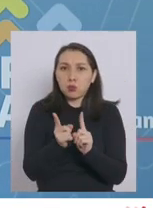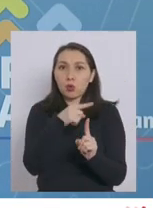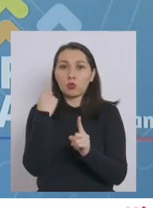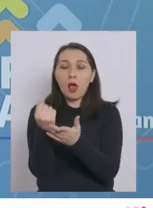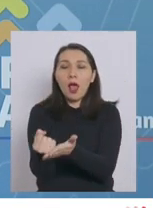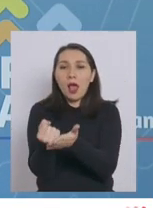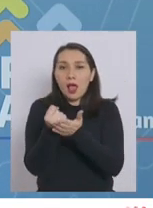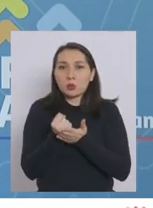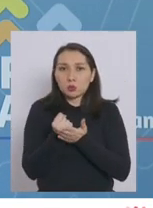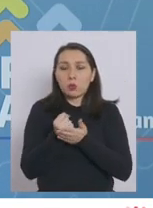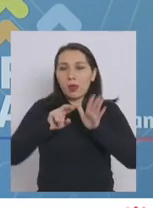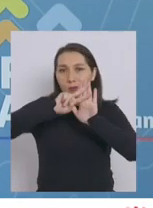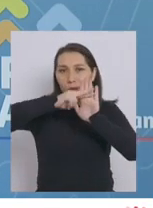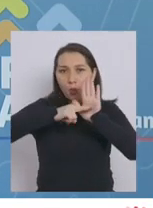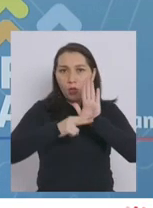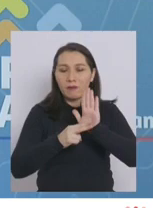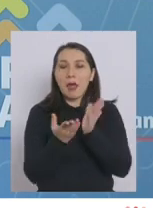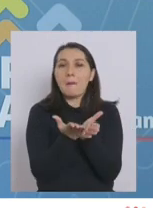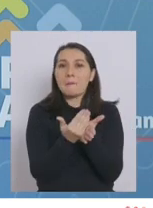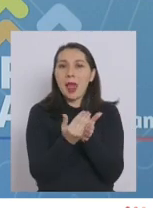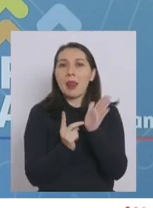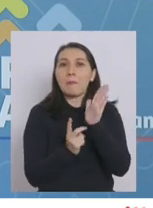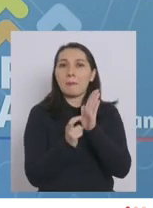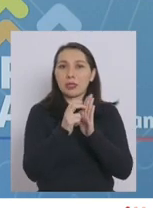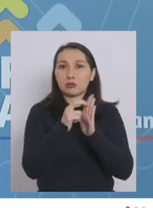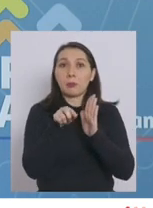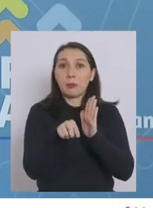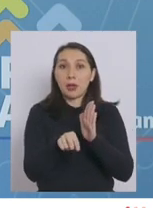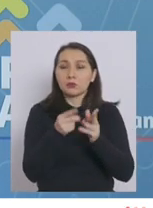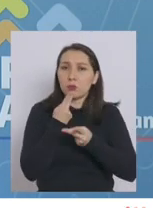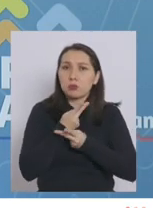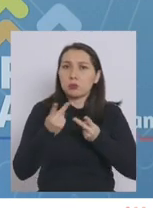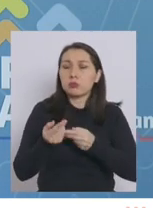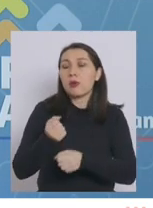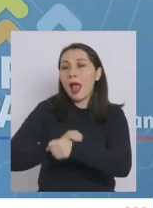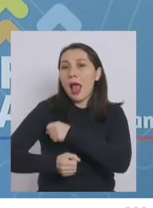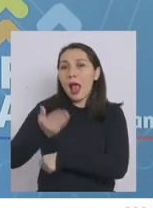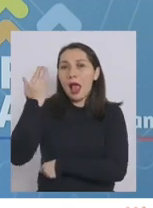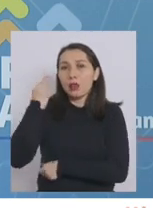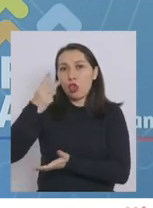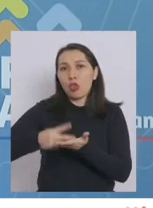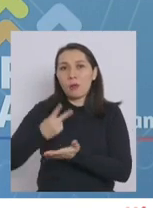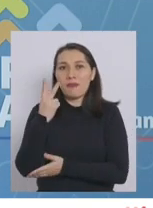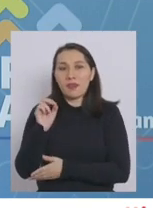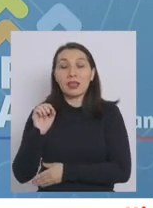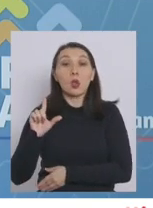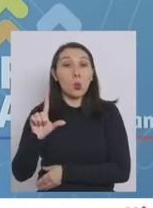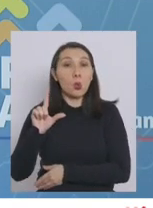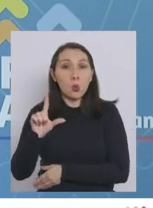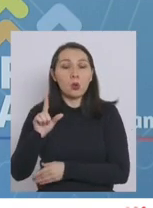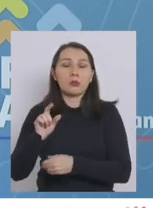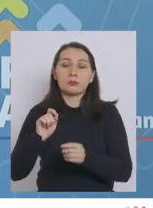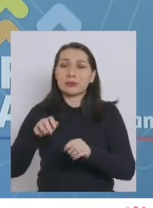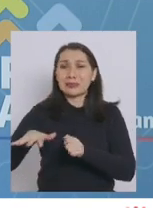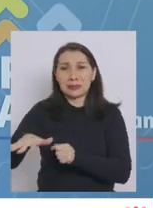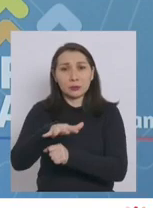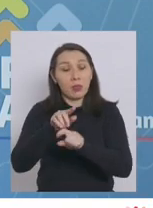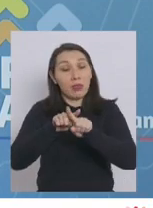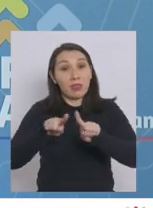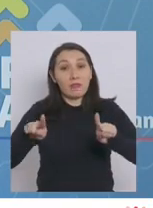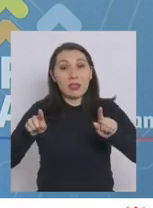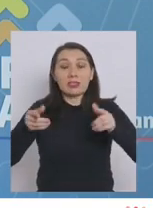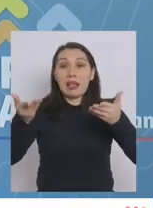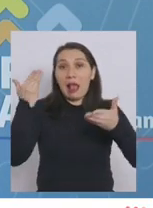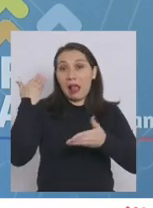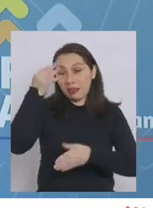nos ayudarán a modificar este plan paso a paso que se lanzó en julio del año 2020 en un contexto totalmente diferente